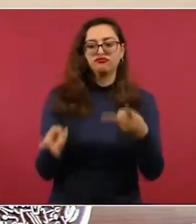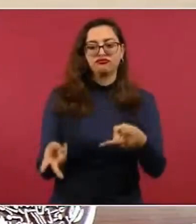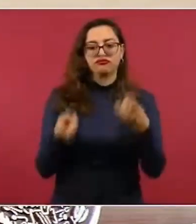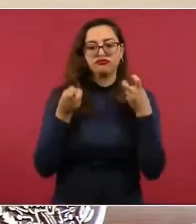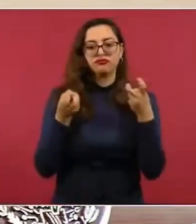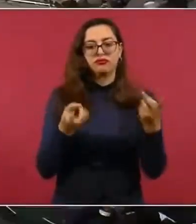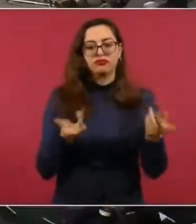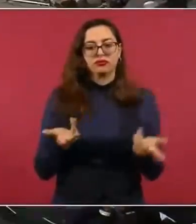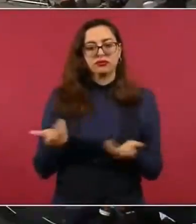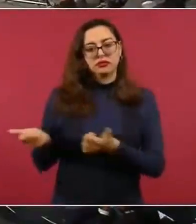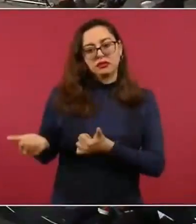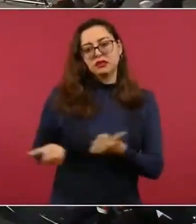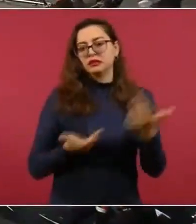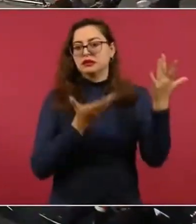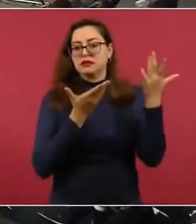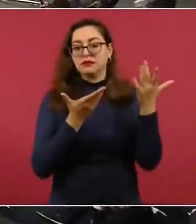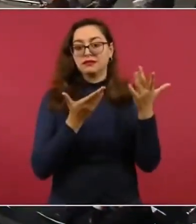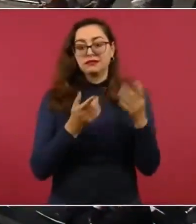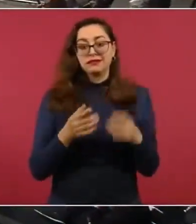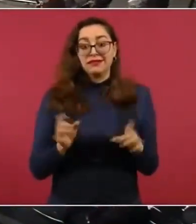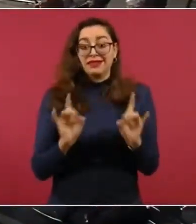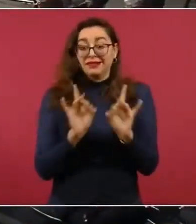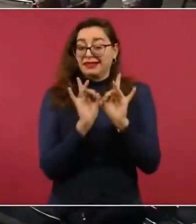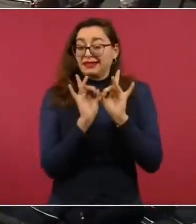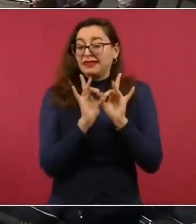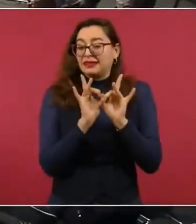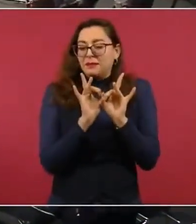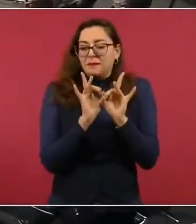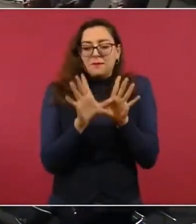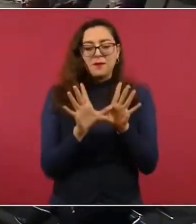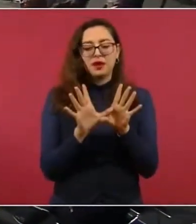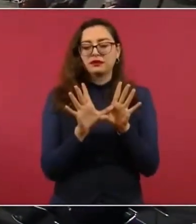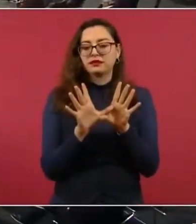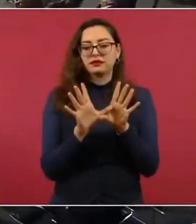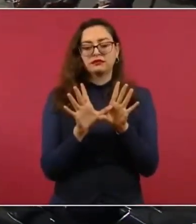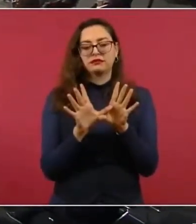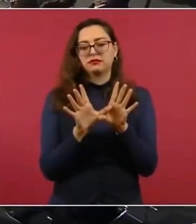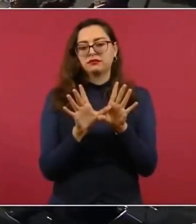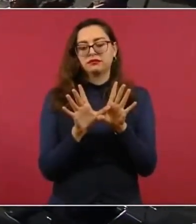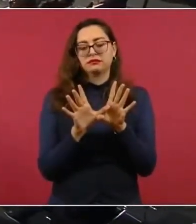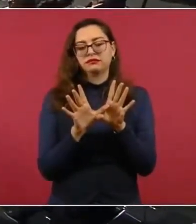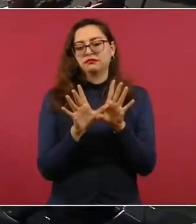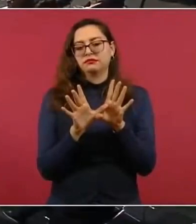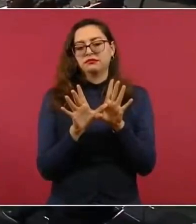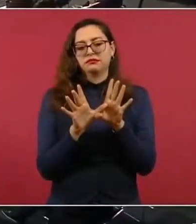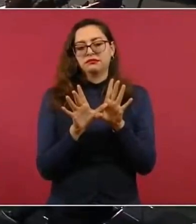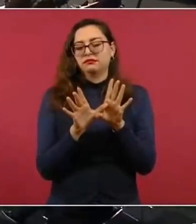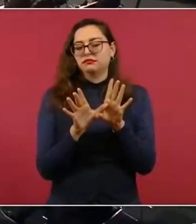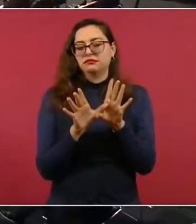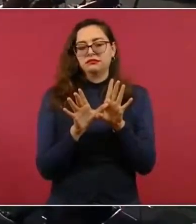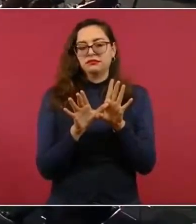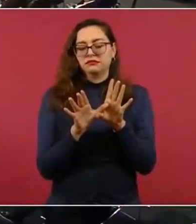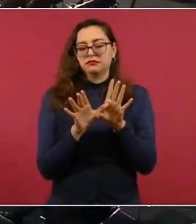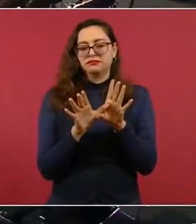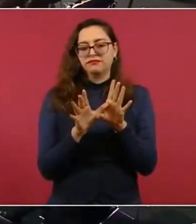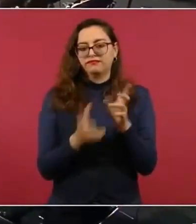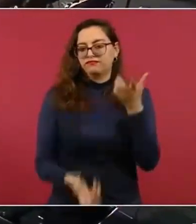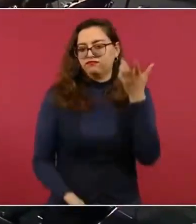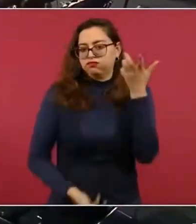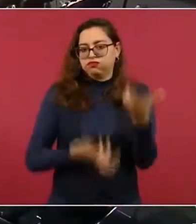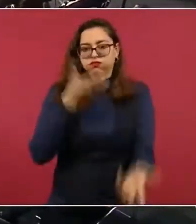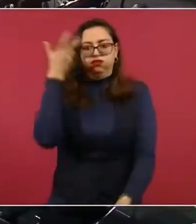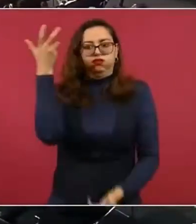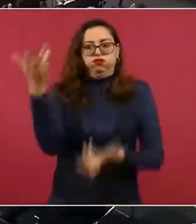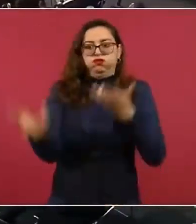bidones a recoger y que ahí se da este